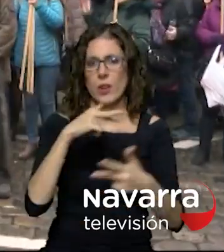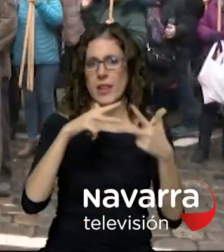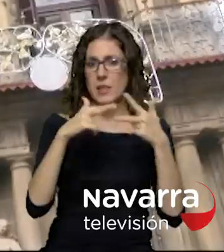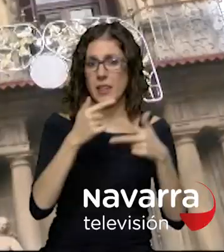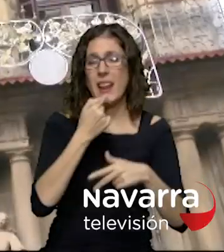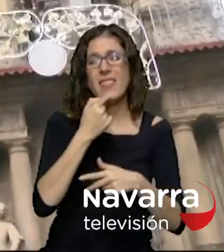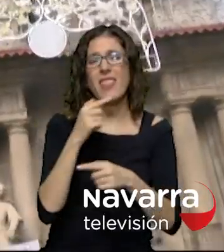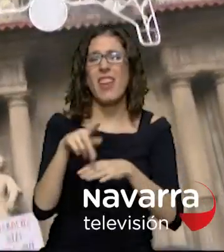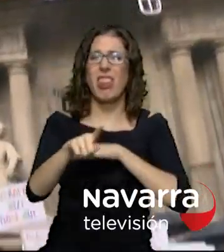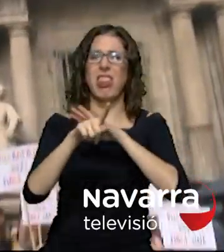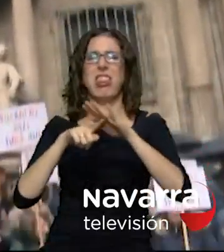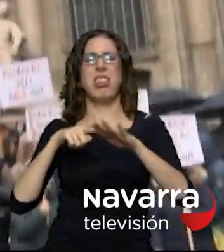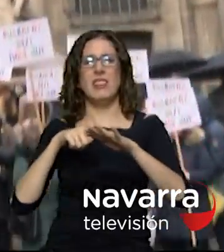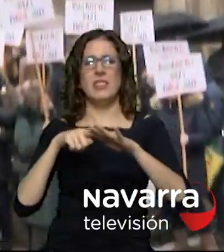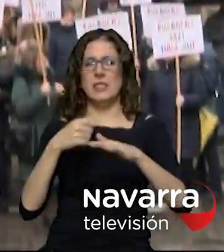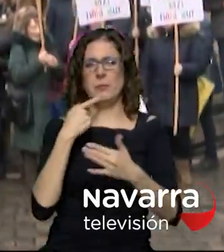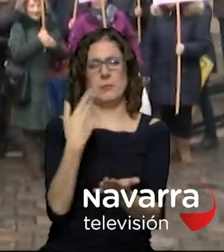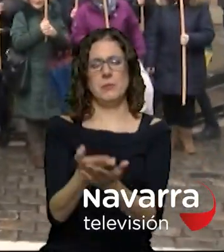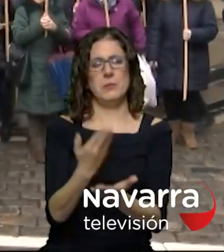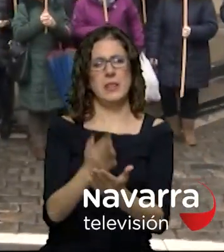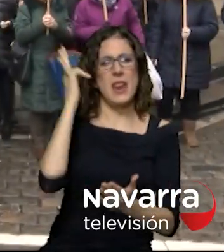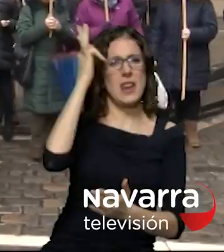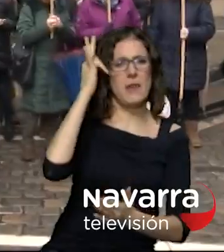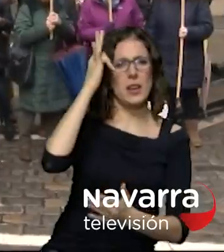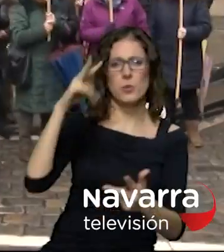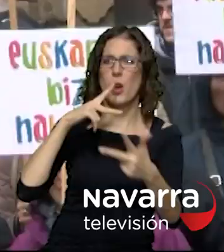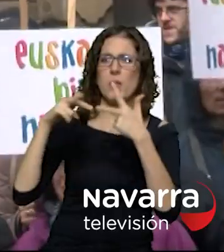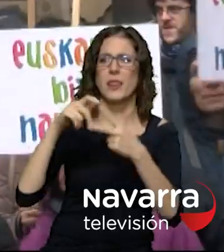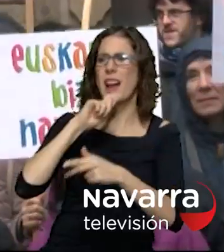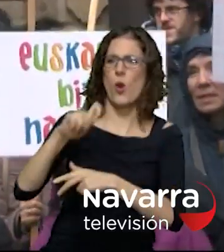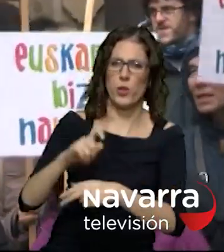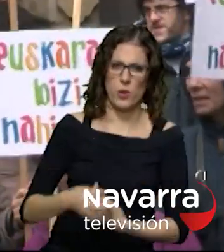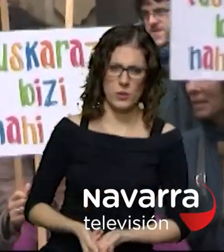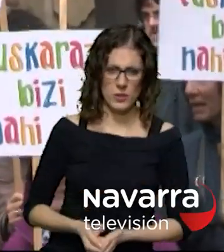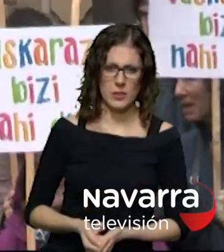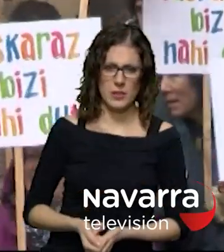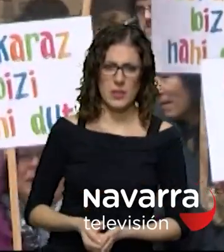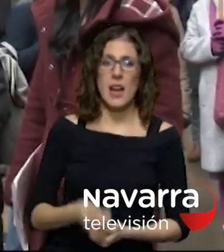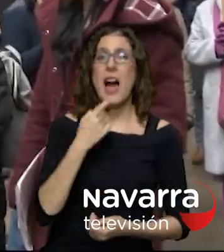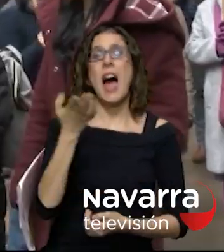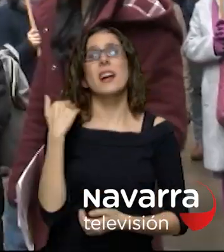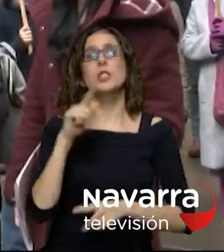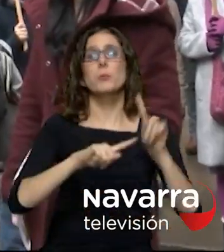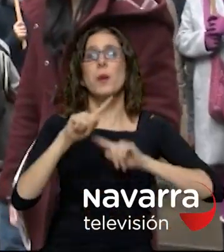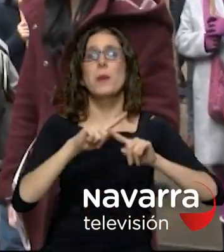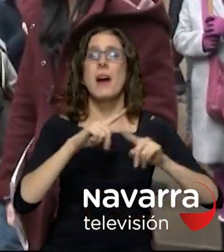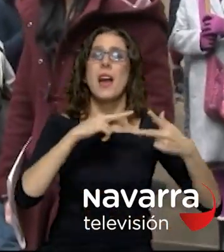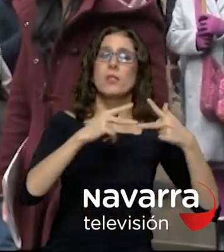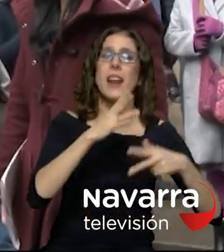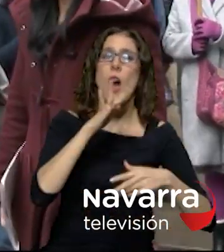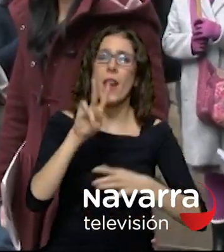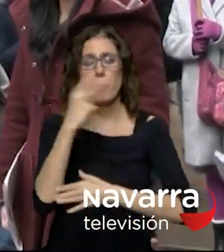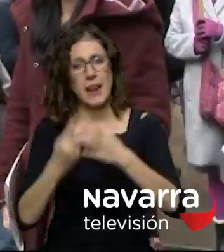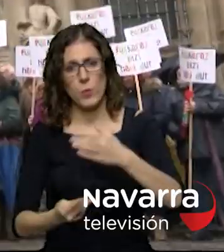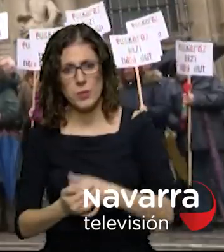de navarra suma han dicho hacia la euskera ya que a su juicio antes el euskera era el problema y ahora lo es el bilingüismo han mostrado su apoyo y además también